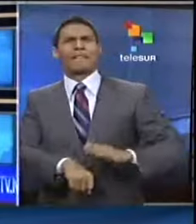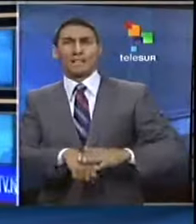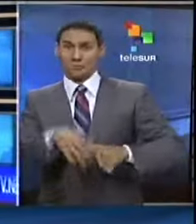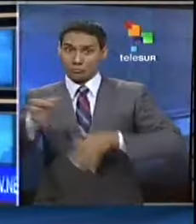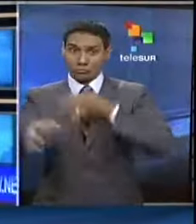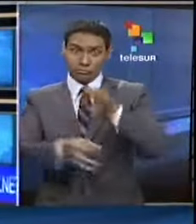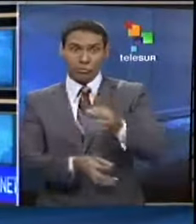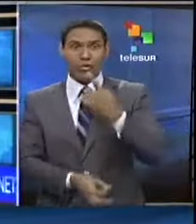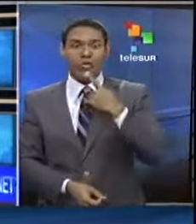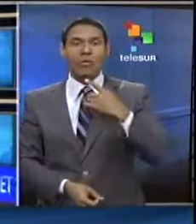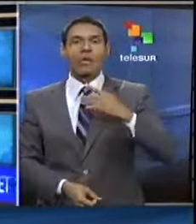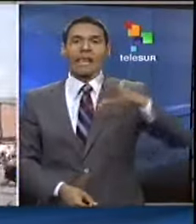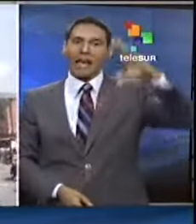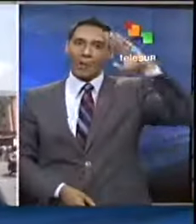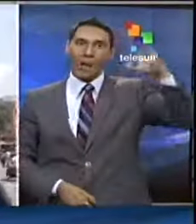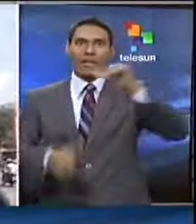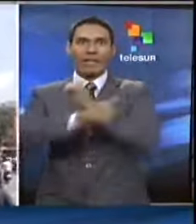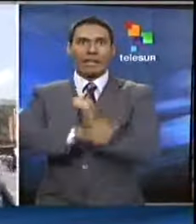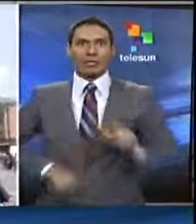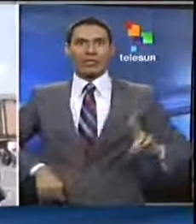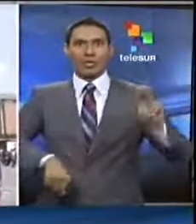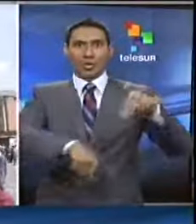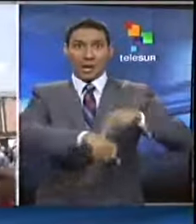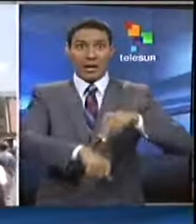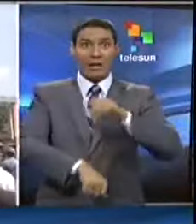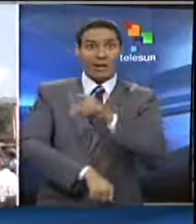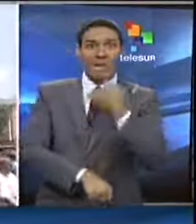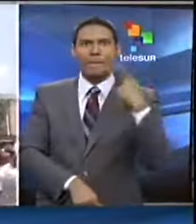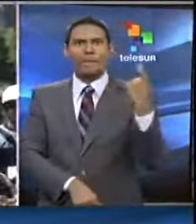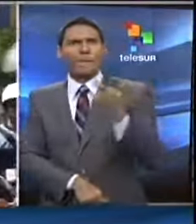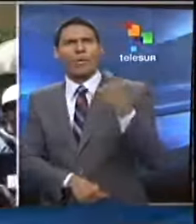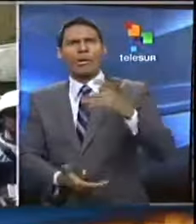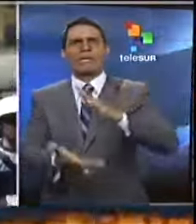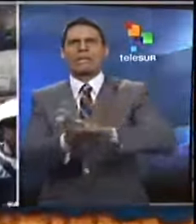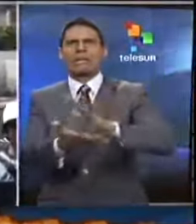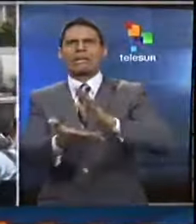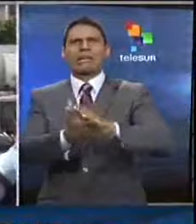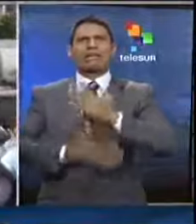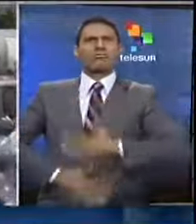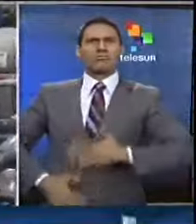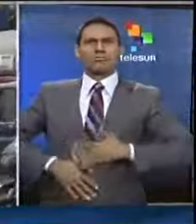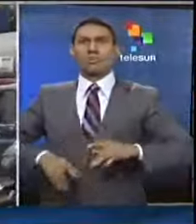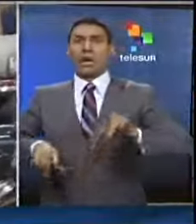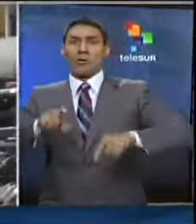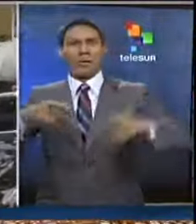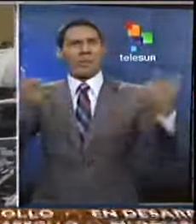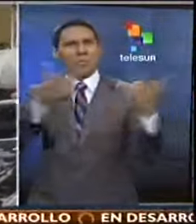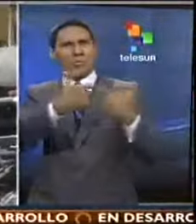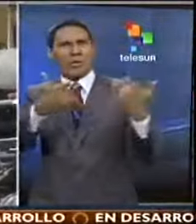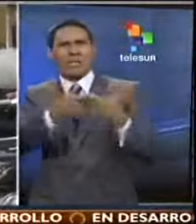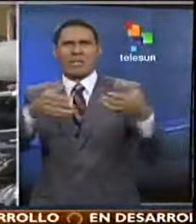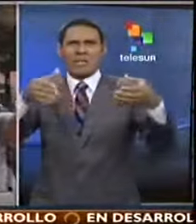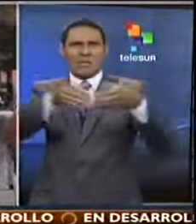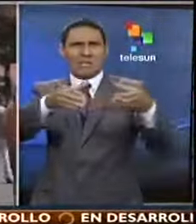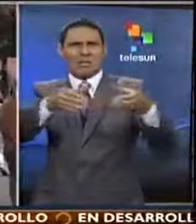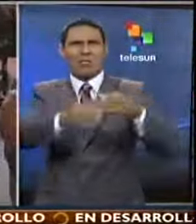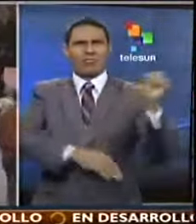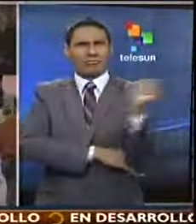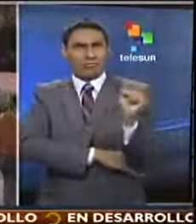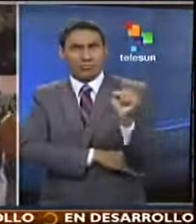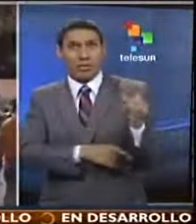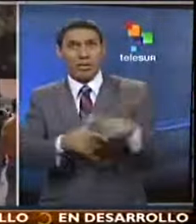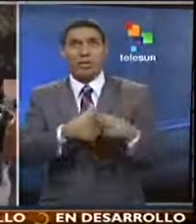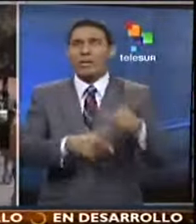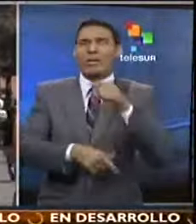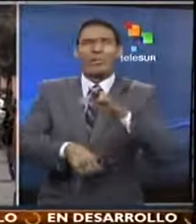de esta manera. Los efectivos de la Guardia Nacional Bolivariana buscan estabilizar la situación, pese a la violencia de grupos desestabilizadores.